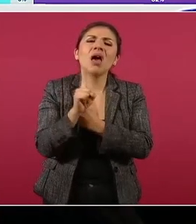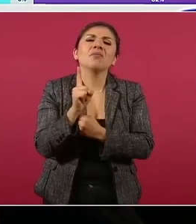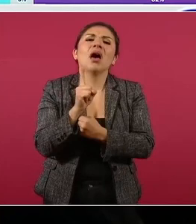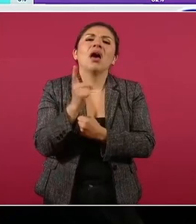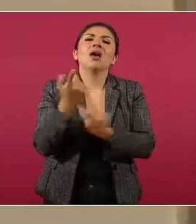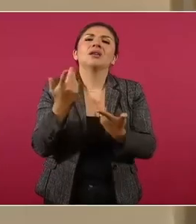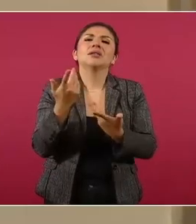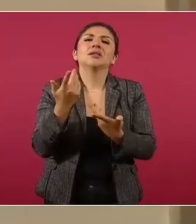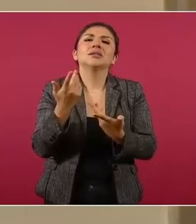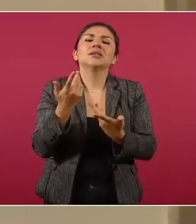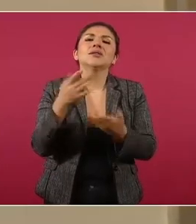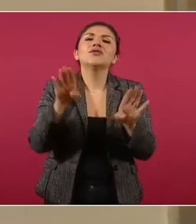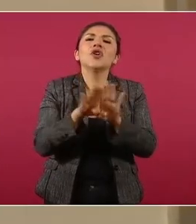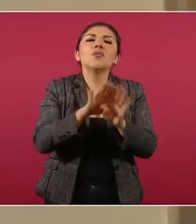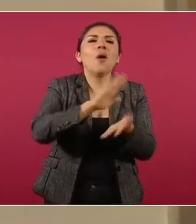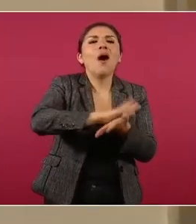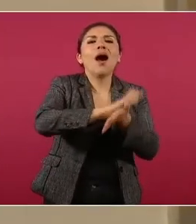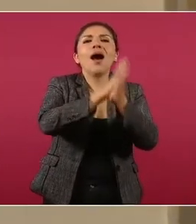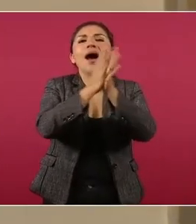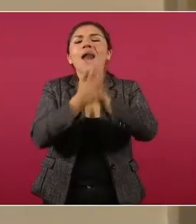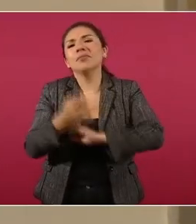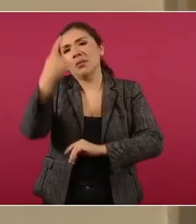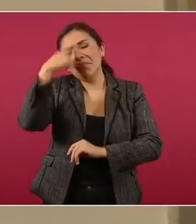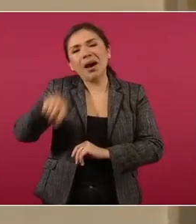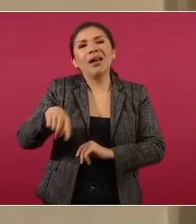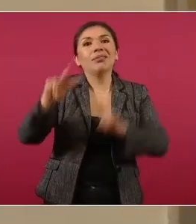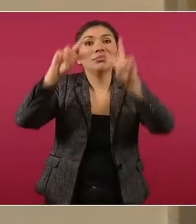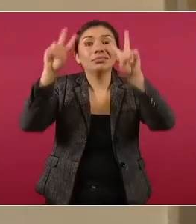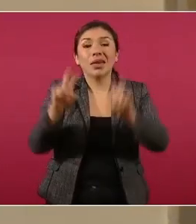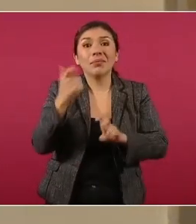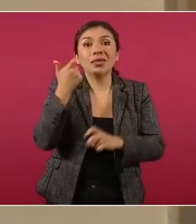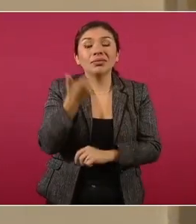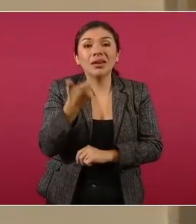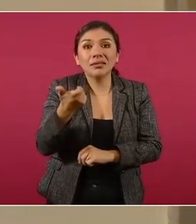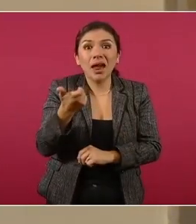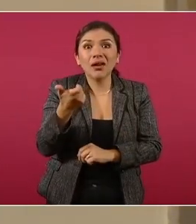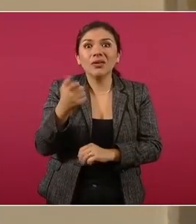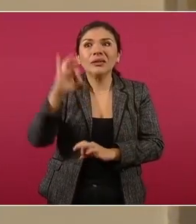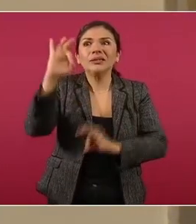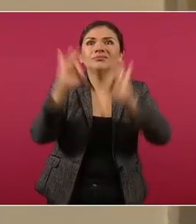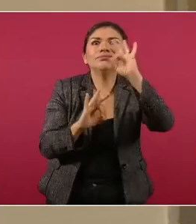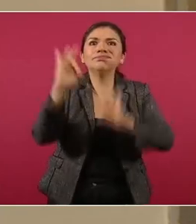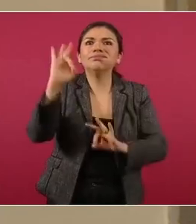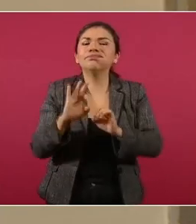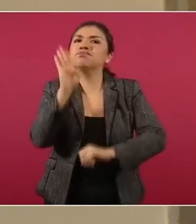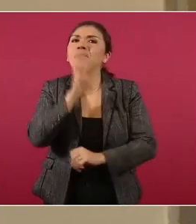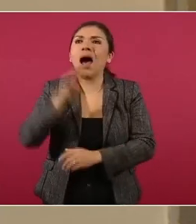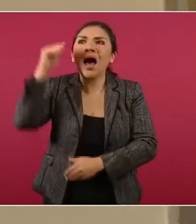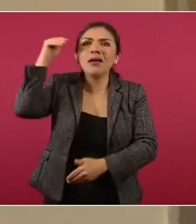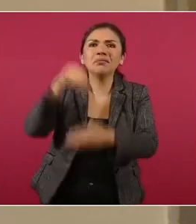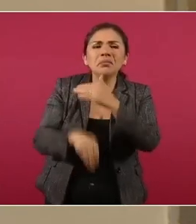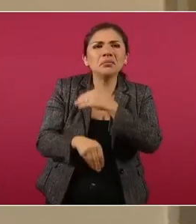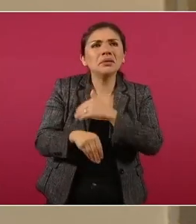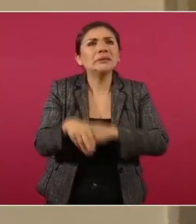aún transitoria en lo financiero y no pasó nada.